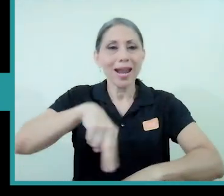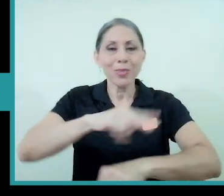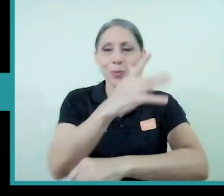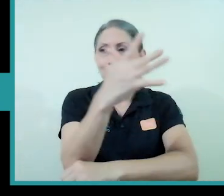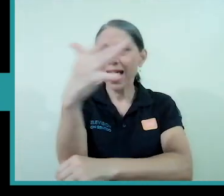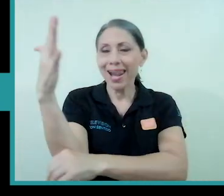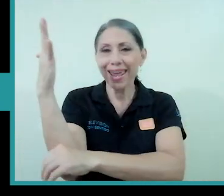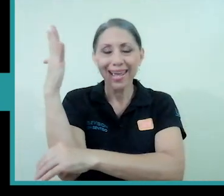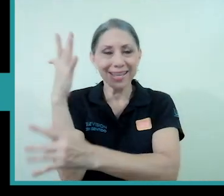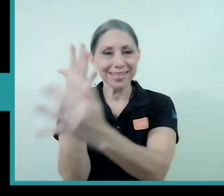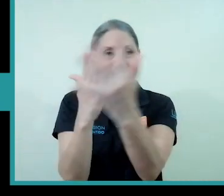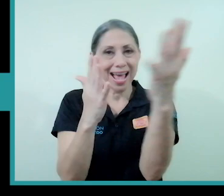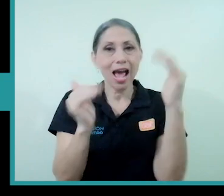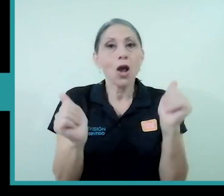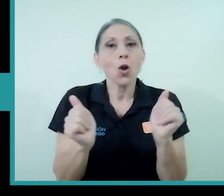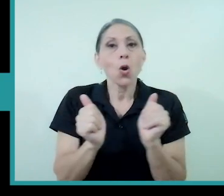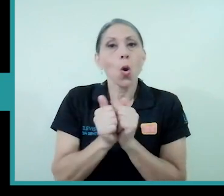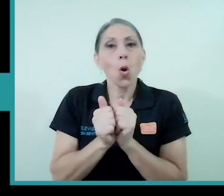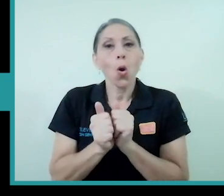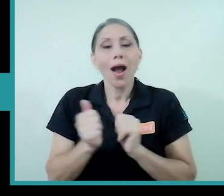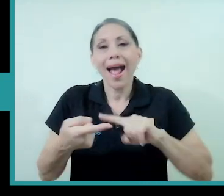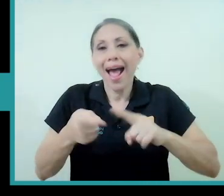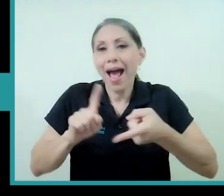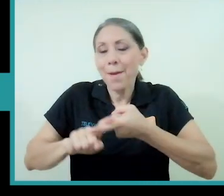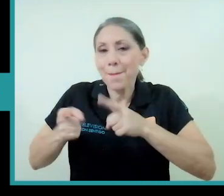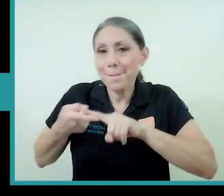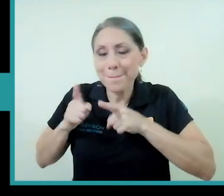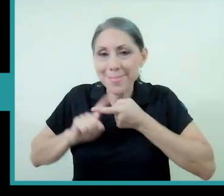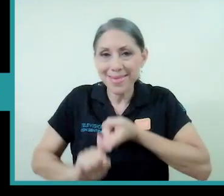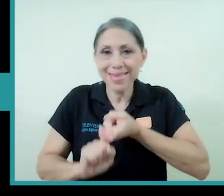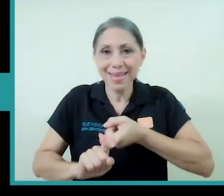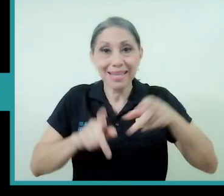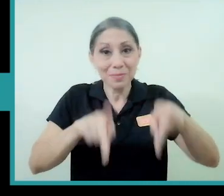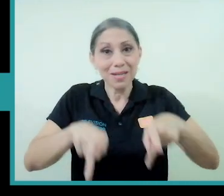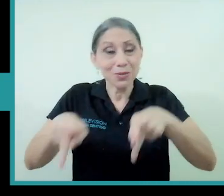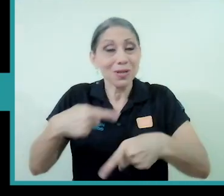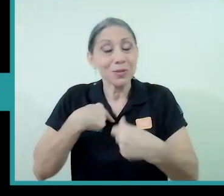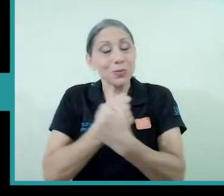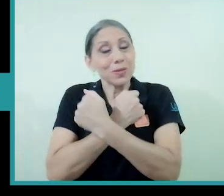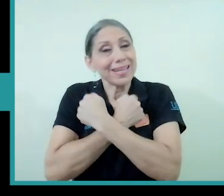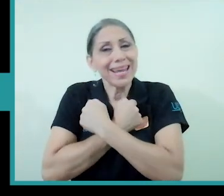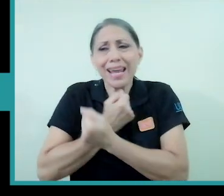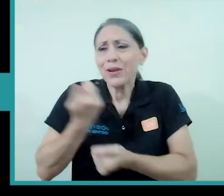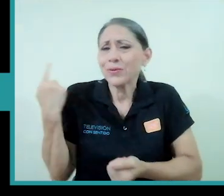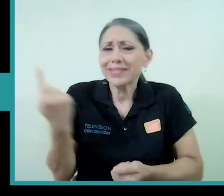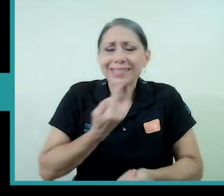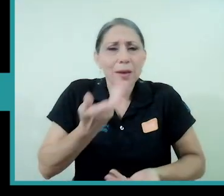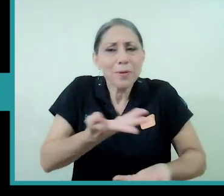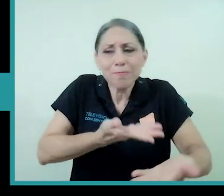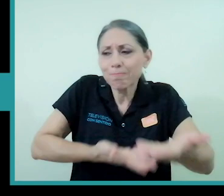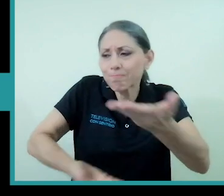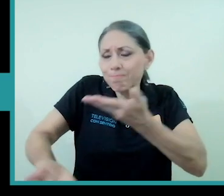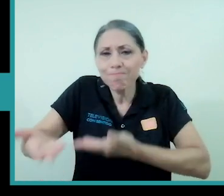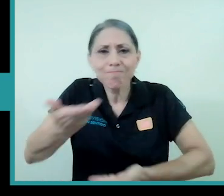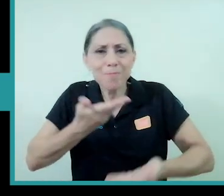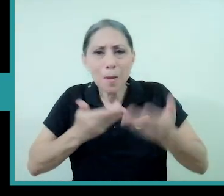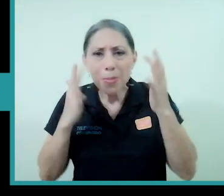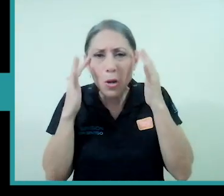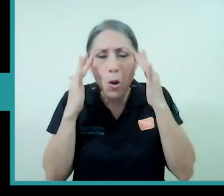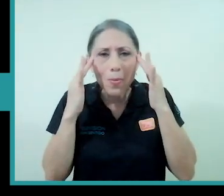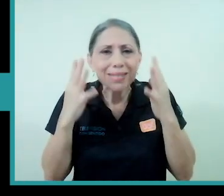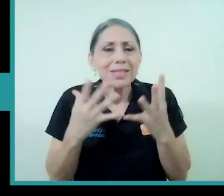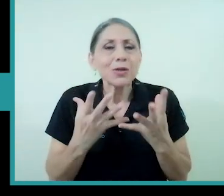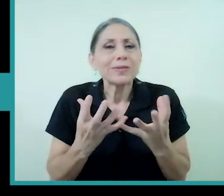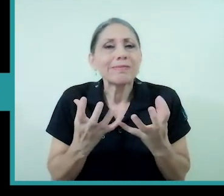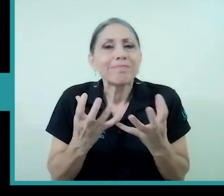mis amigas con mis mis personas queridas estamos en esa comunión esa preocupación ese deseo de que las